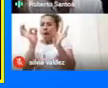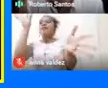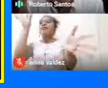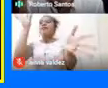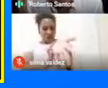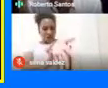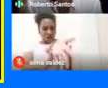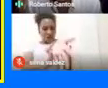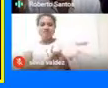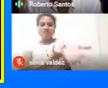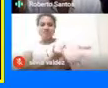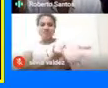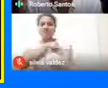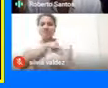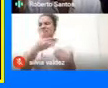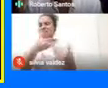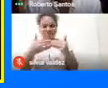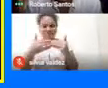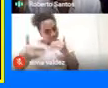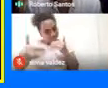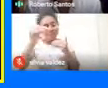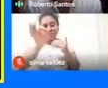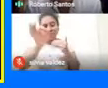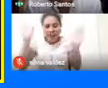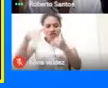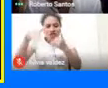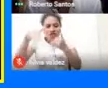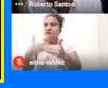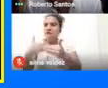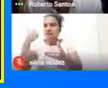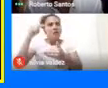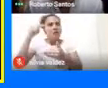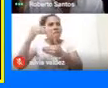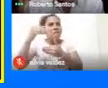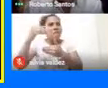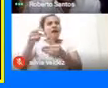Todo se va Dando Solo Y vamos Entendiendo Muchísimas Cosas